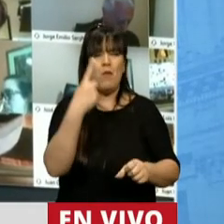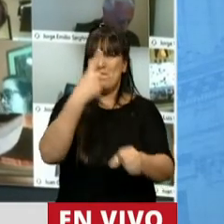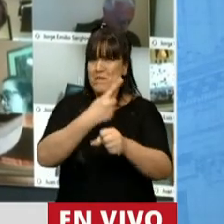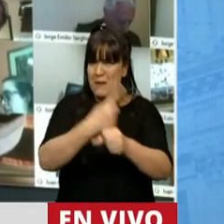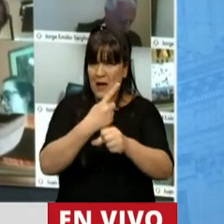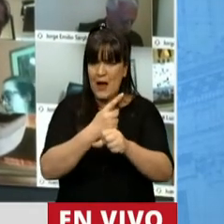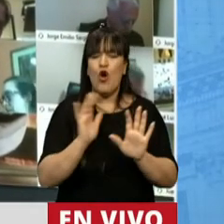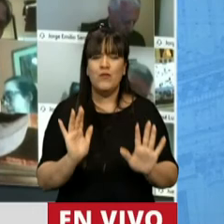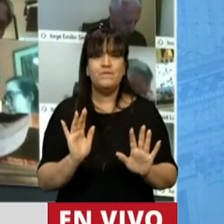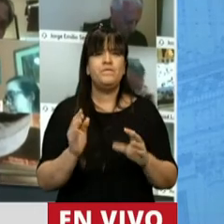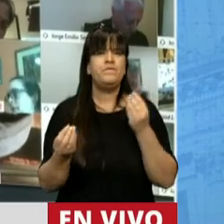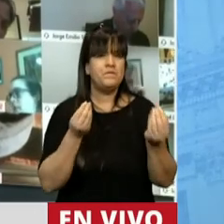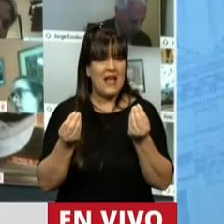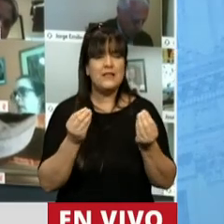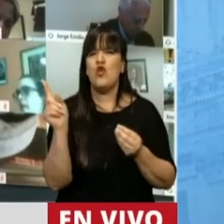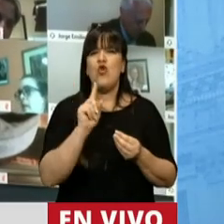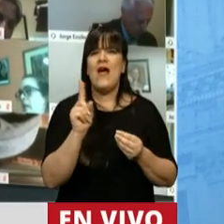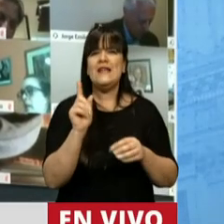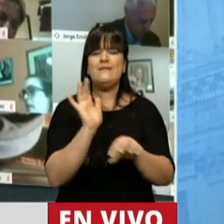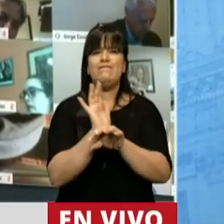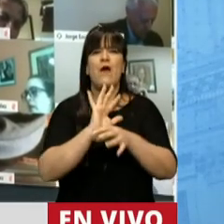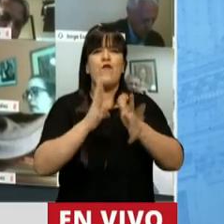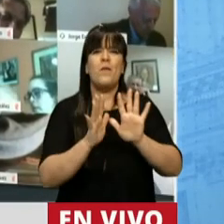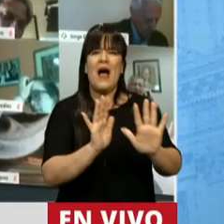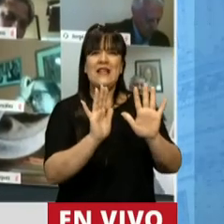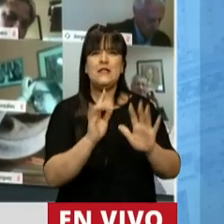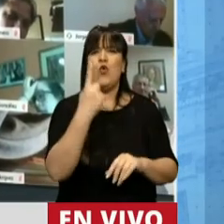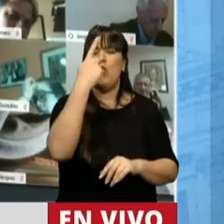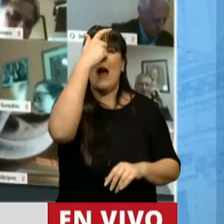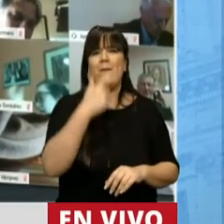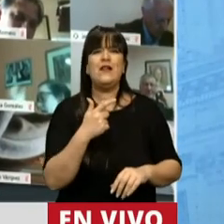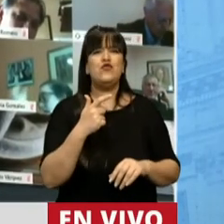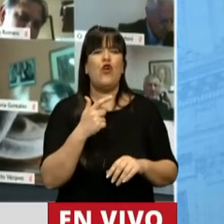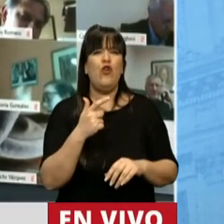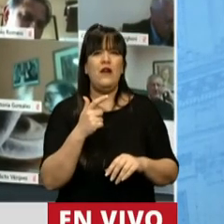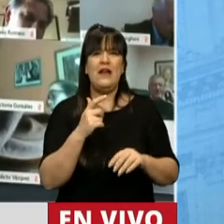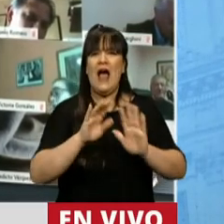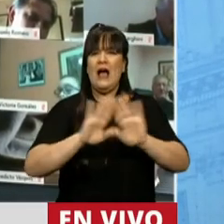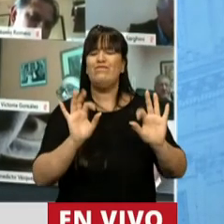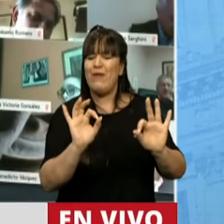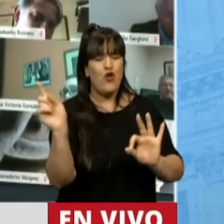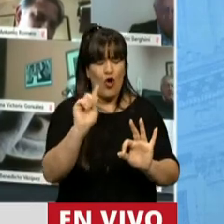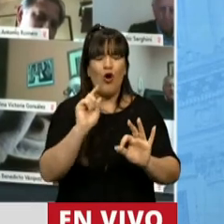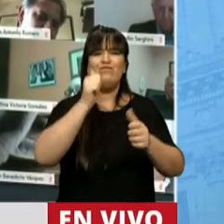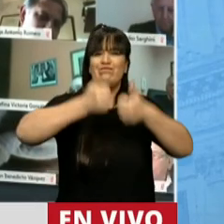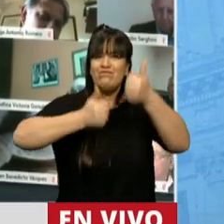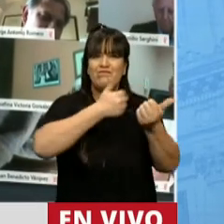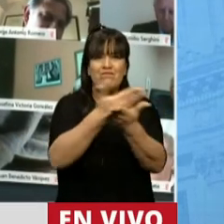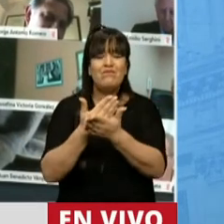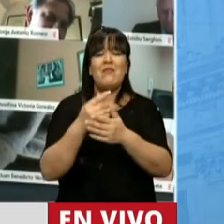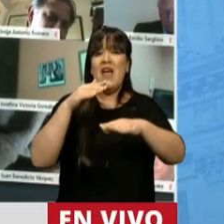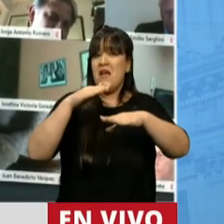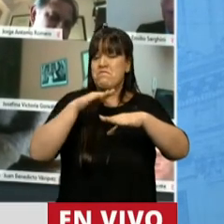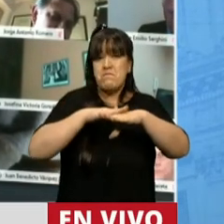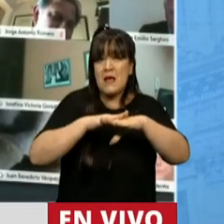es que no se trata que de esta manera alguien va a salir. Primero se trata de una subasta por un monto fijo de 1.500